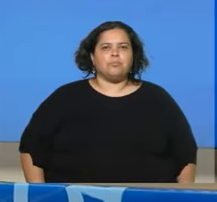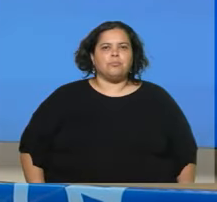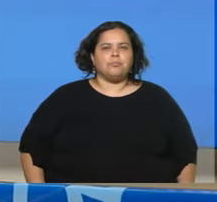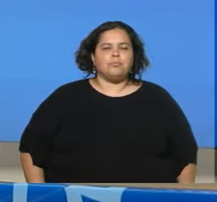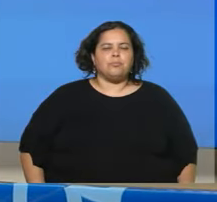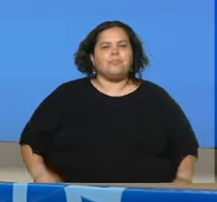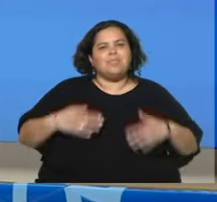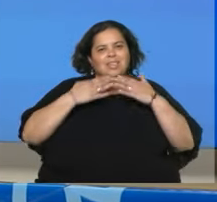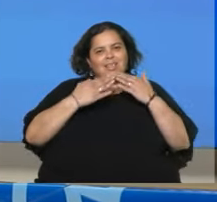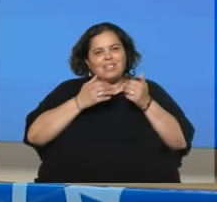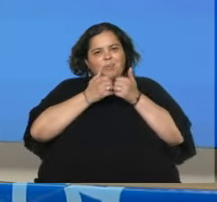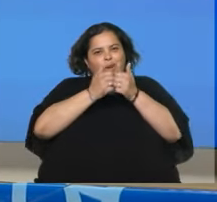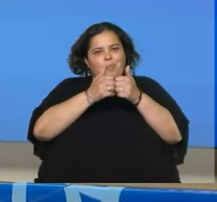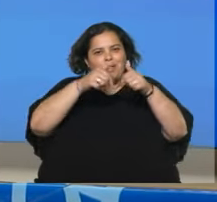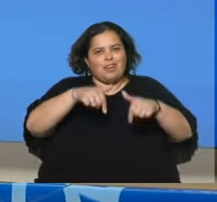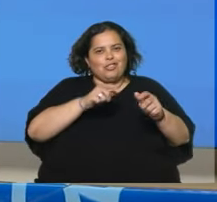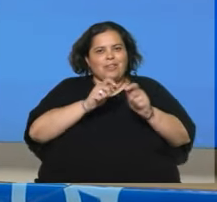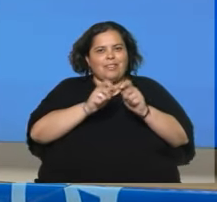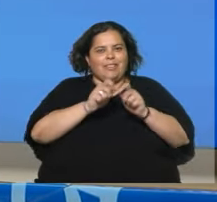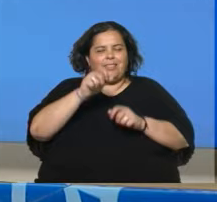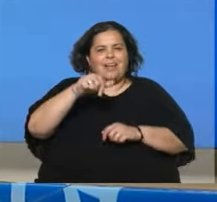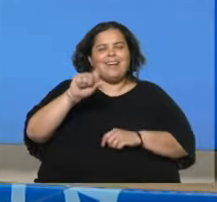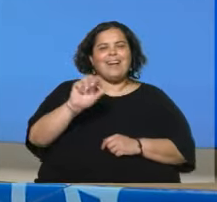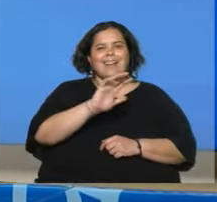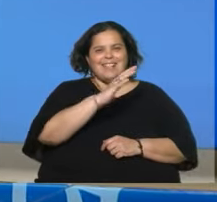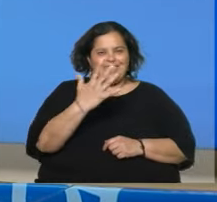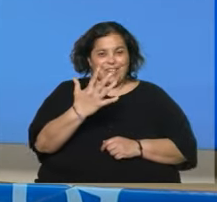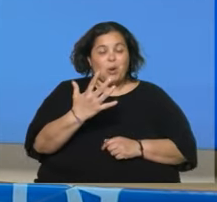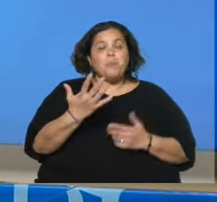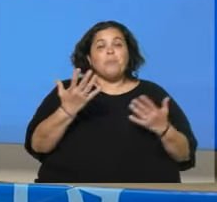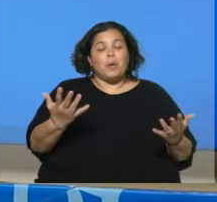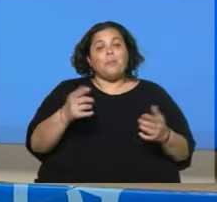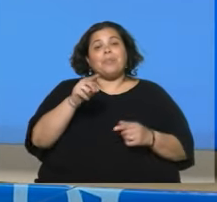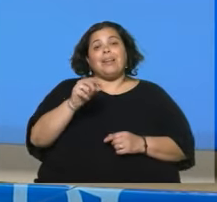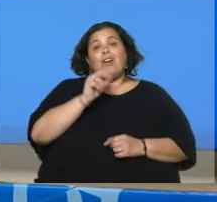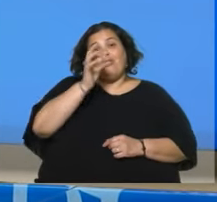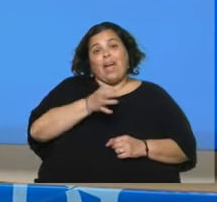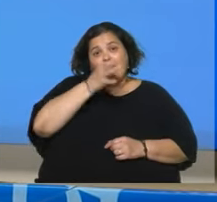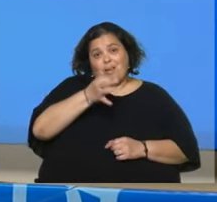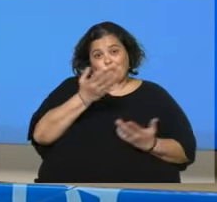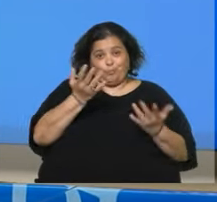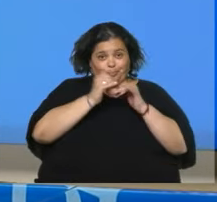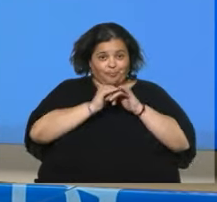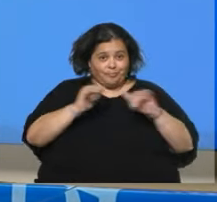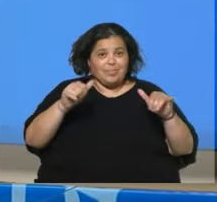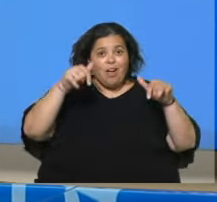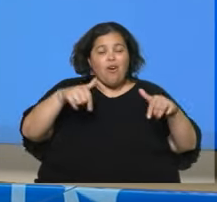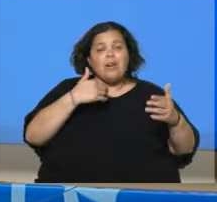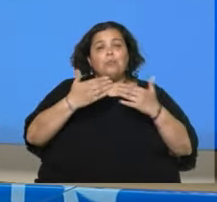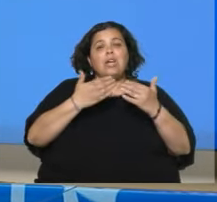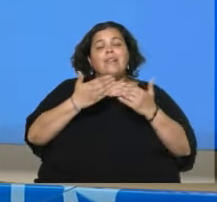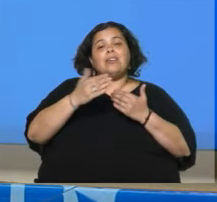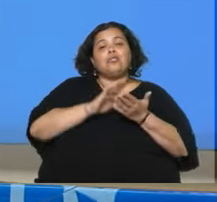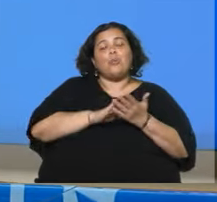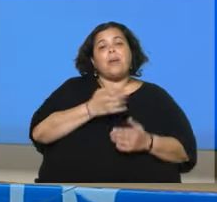Gracias por acompañarnos en la entrevista aquí en Canal 5. Les decíamos antes en la promoción que hoy vamos a hablar de política.